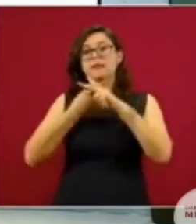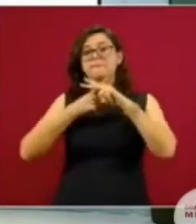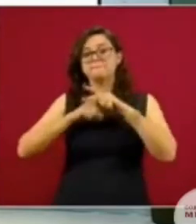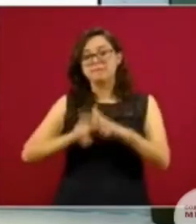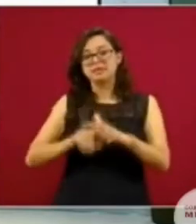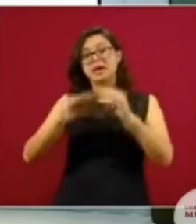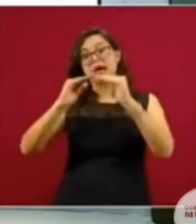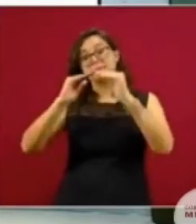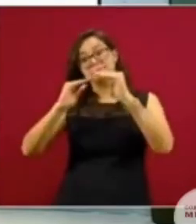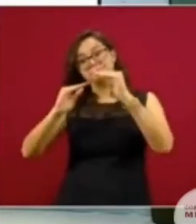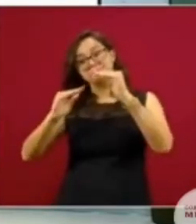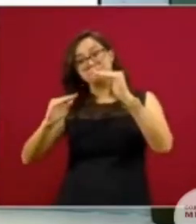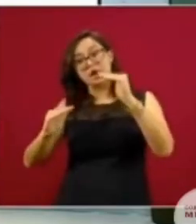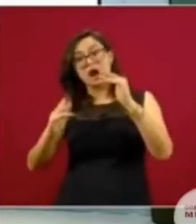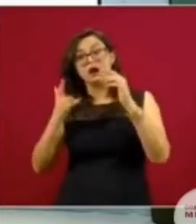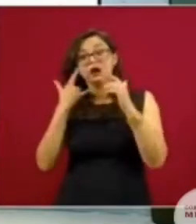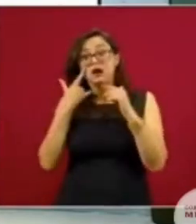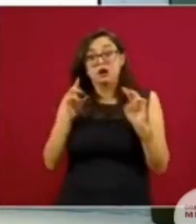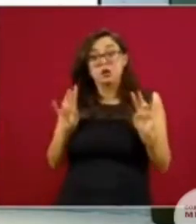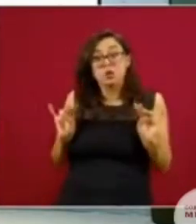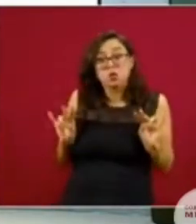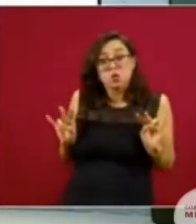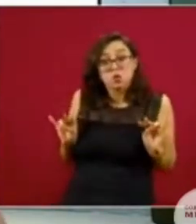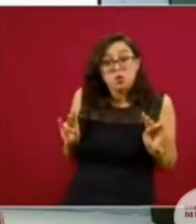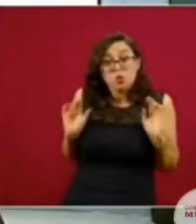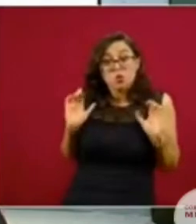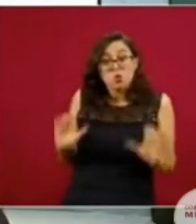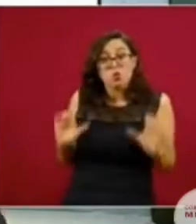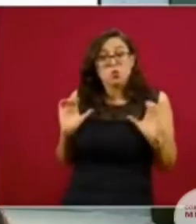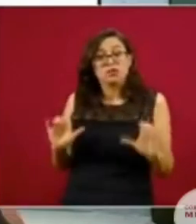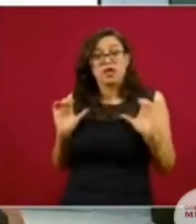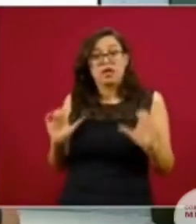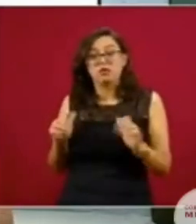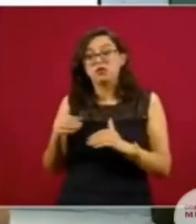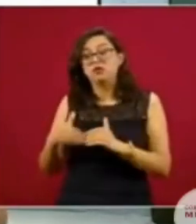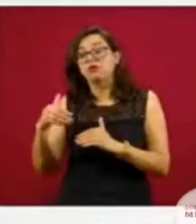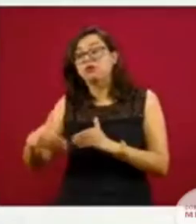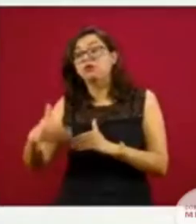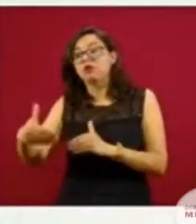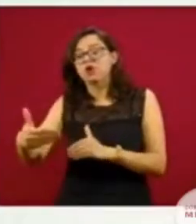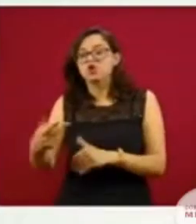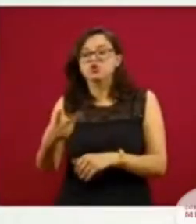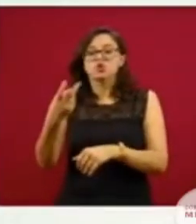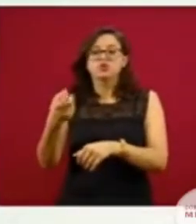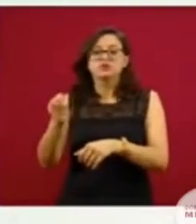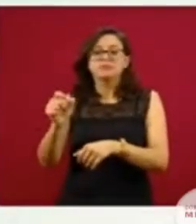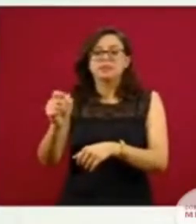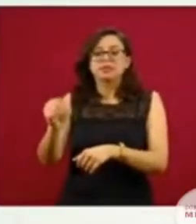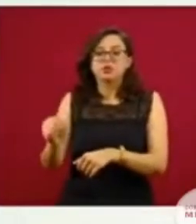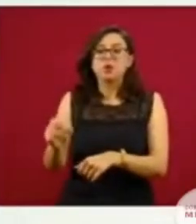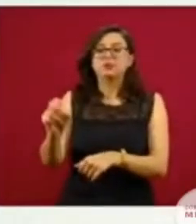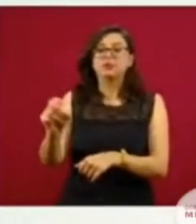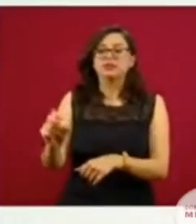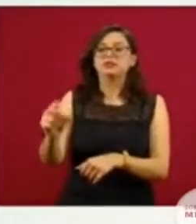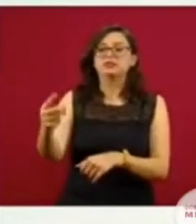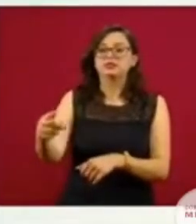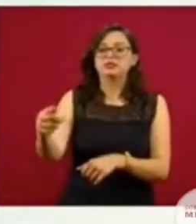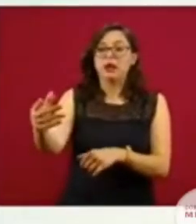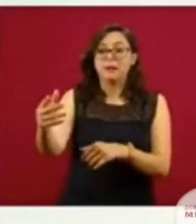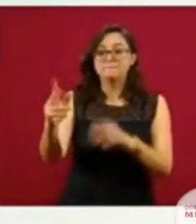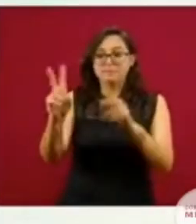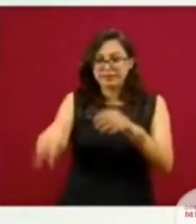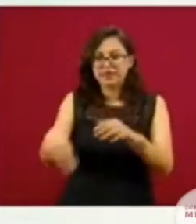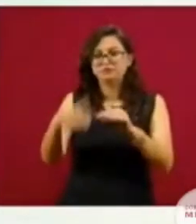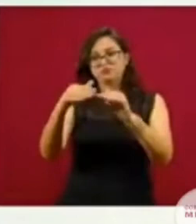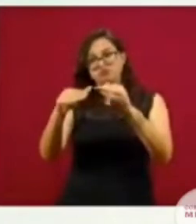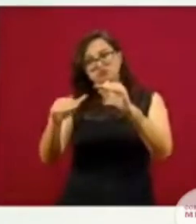indicación de que empieza a descender. Hay que estar con cautela, sin embargo, hasta ver un conjunto de semanas en donde ya se configure una